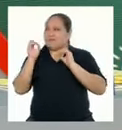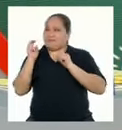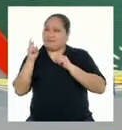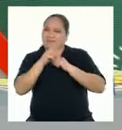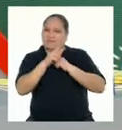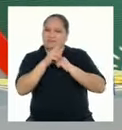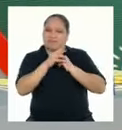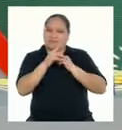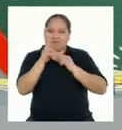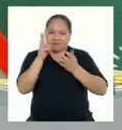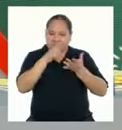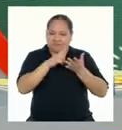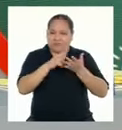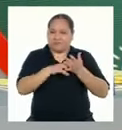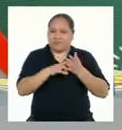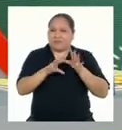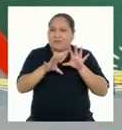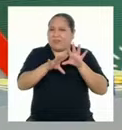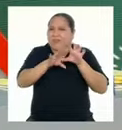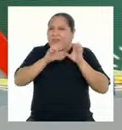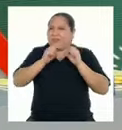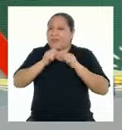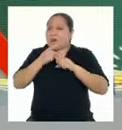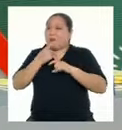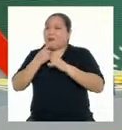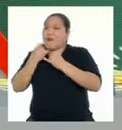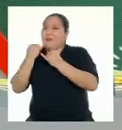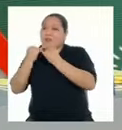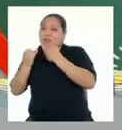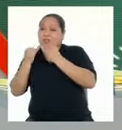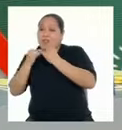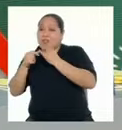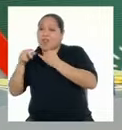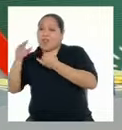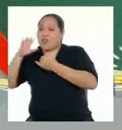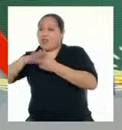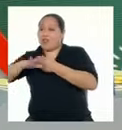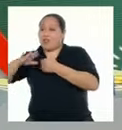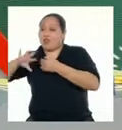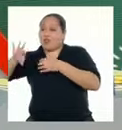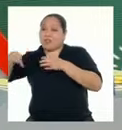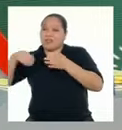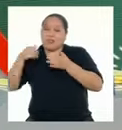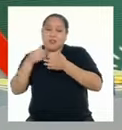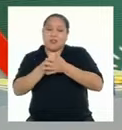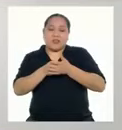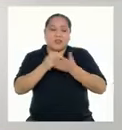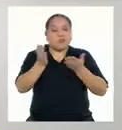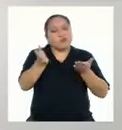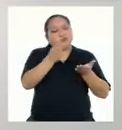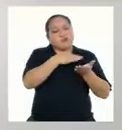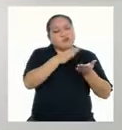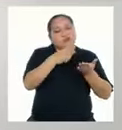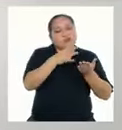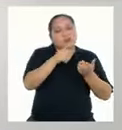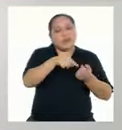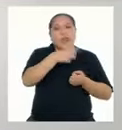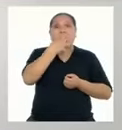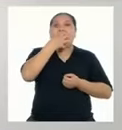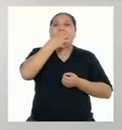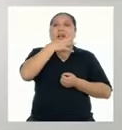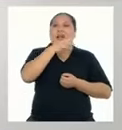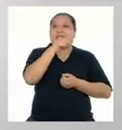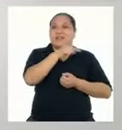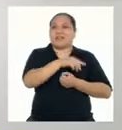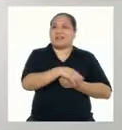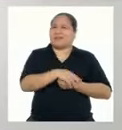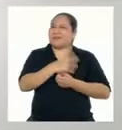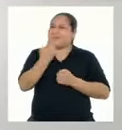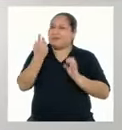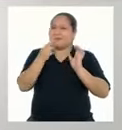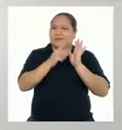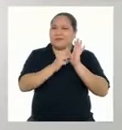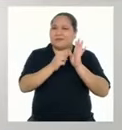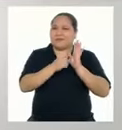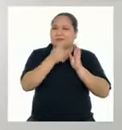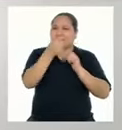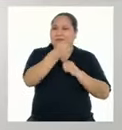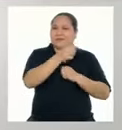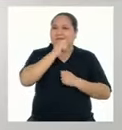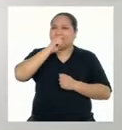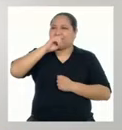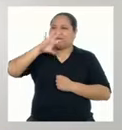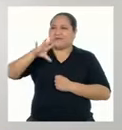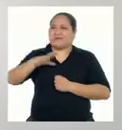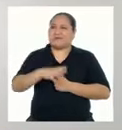helado Felizmente Al final llegó un niño Quien empezó a revisarlo Y se calentó ¿Y a qué se refiere